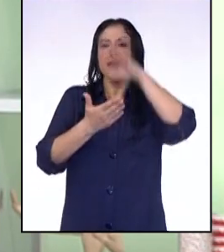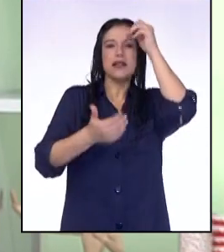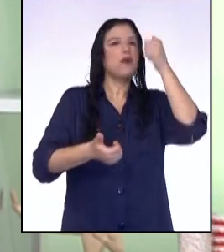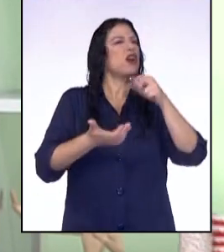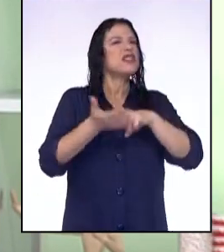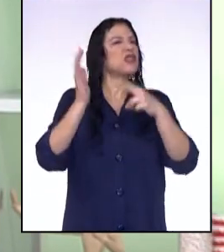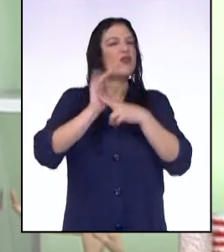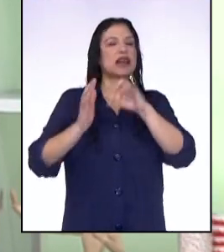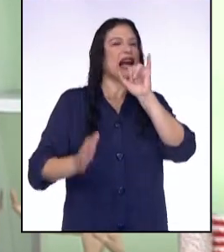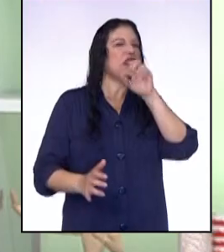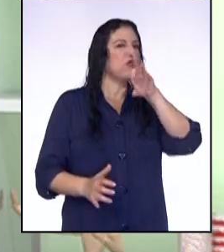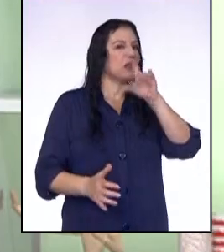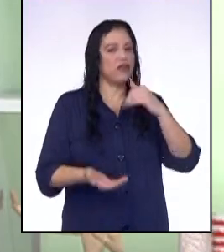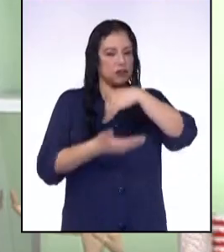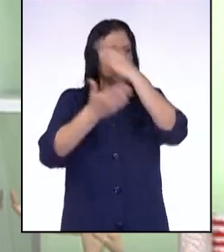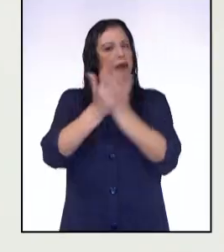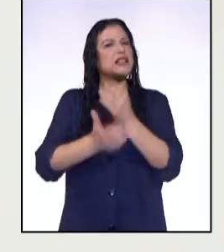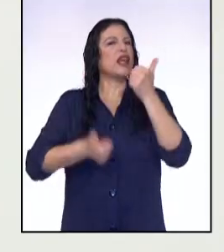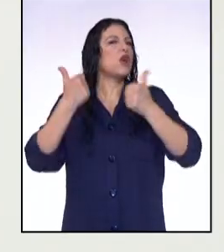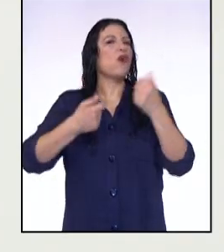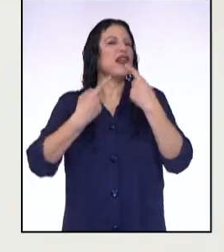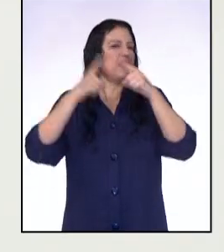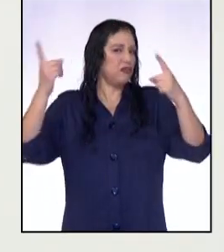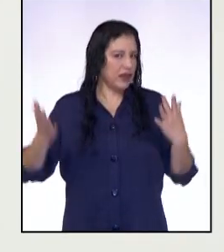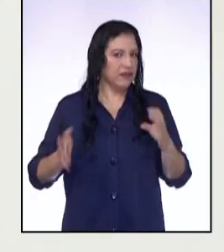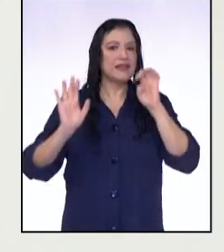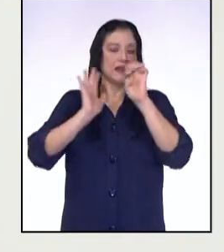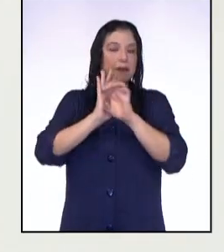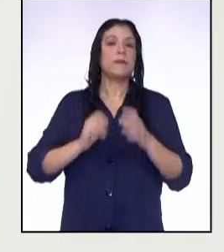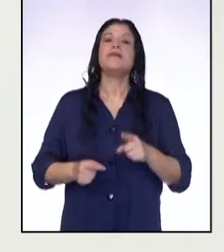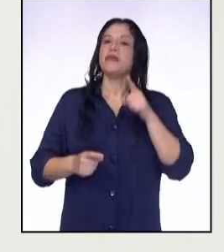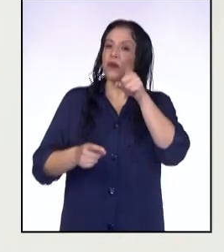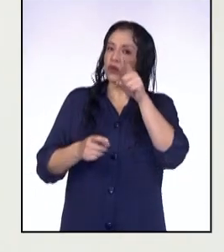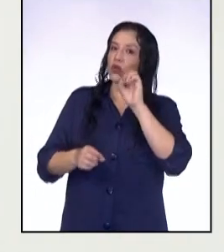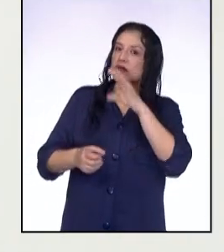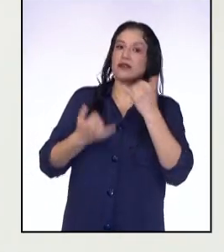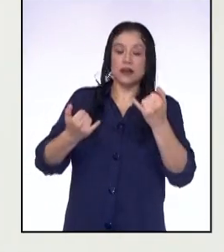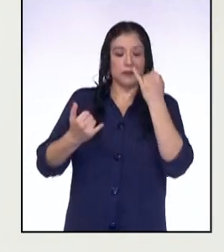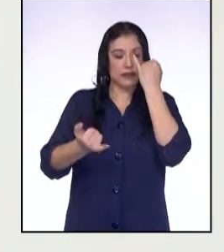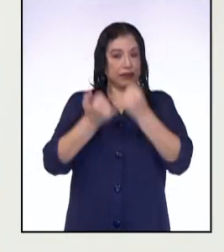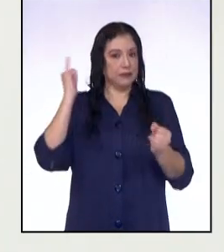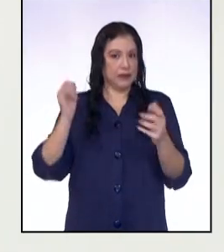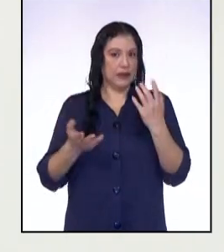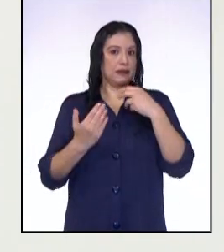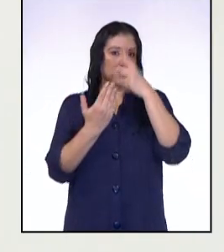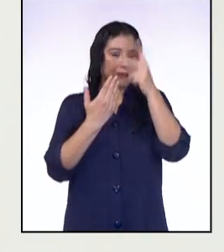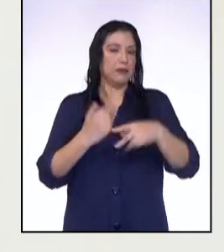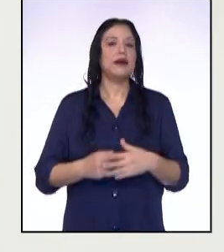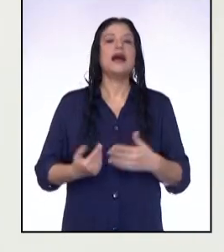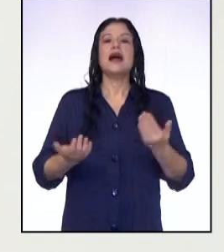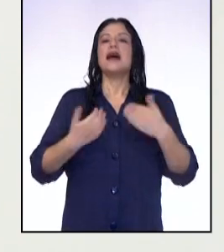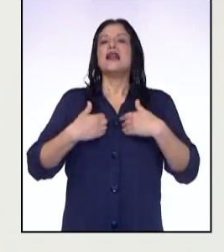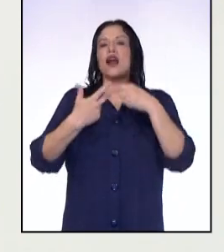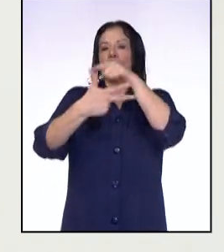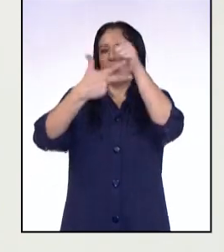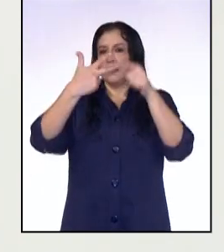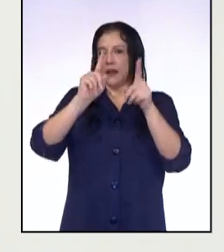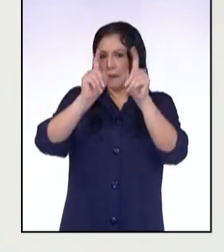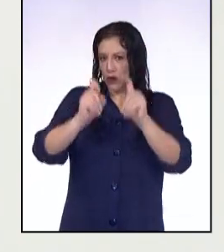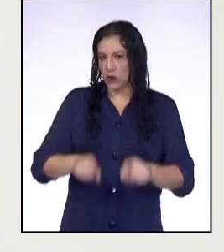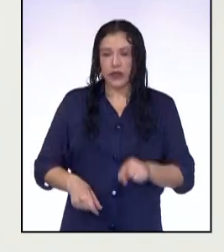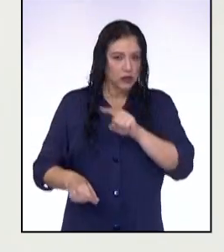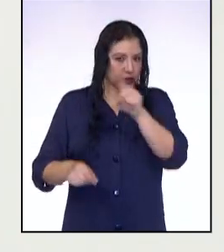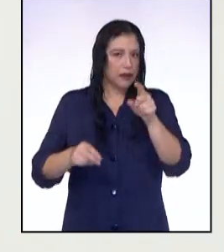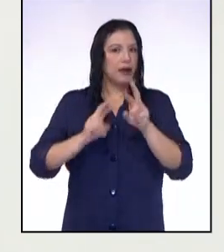una infografía, sus partes y tipos. Justo lo que dices es con lo que vamos a cerrar este programa. Tengo tres preguntas que iremos